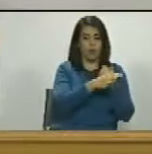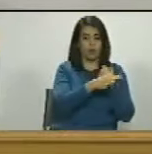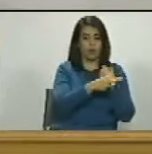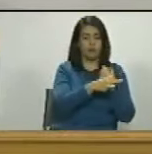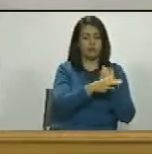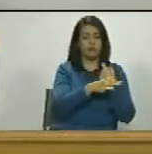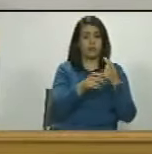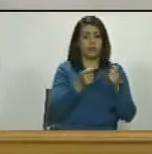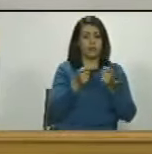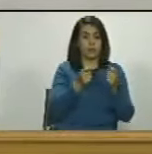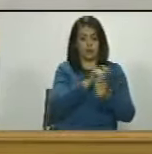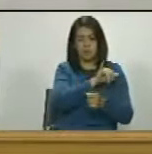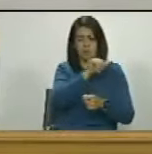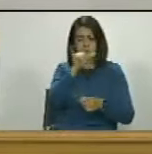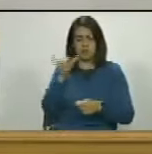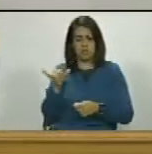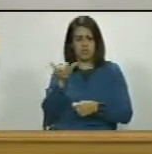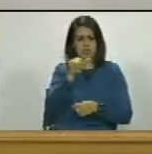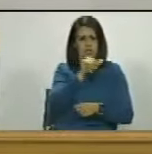procurador Hernández